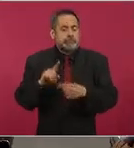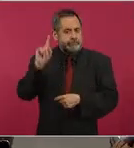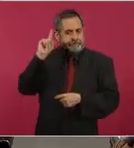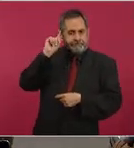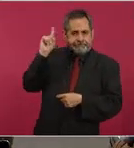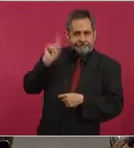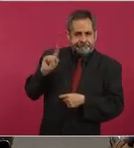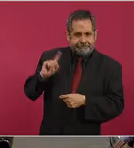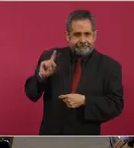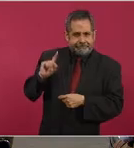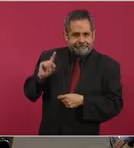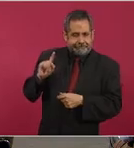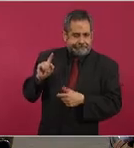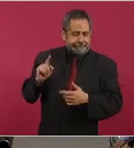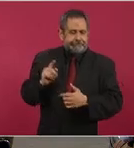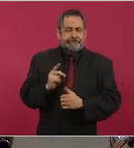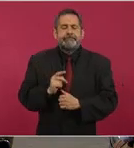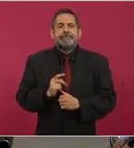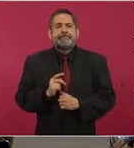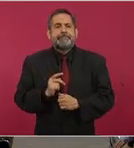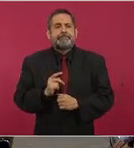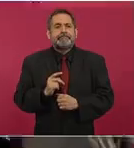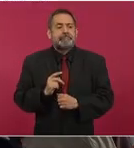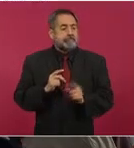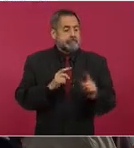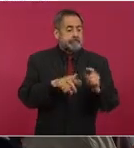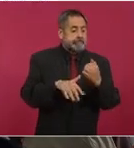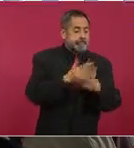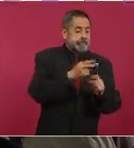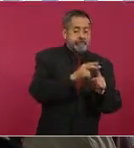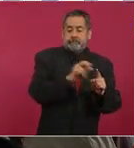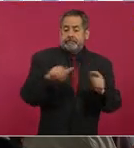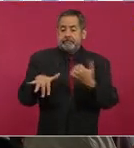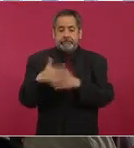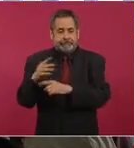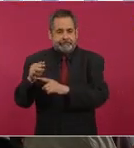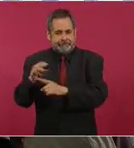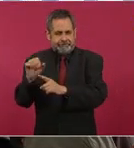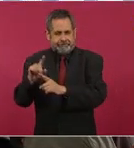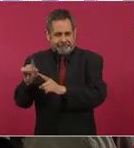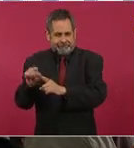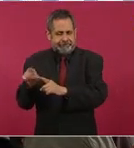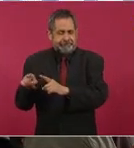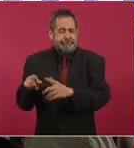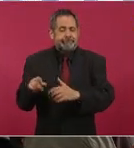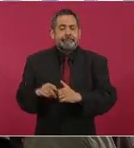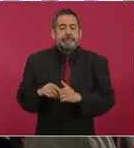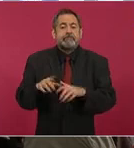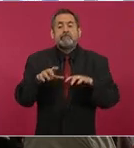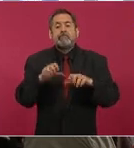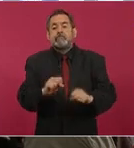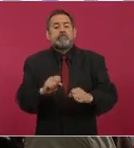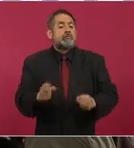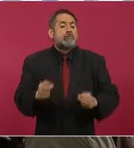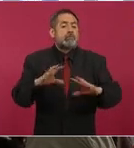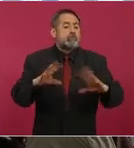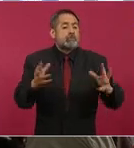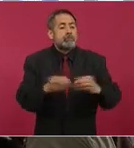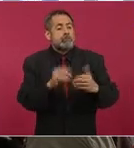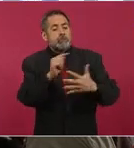del 25 de noviembre al 15 de marzo, siguiente, han detenido a 52